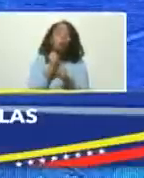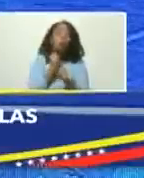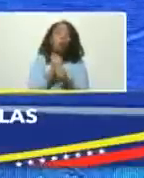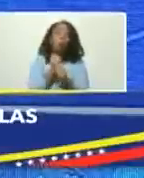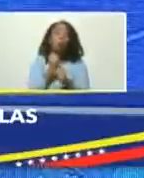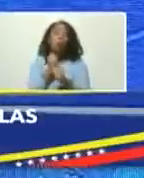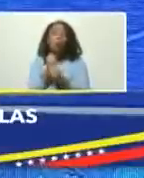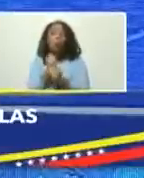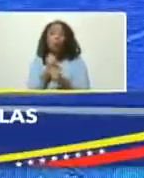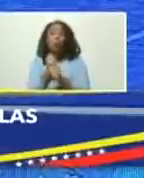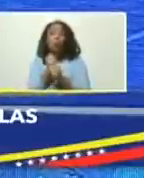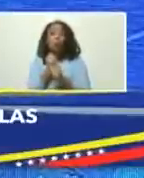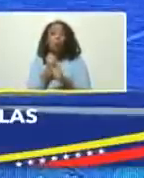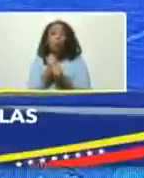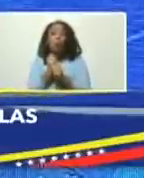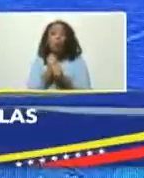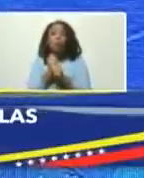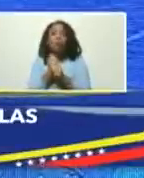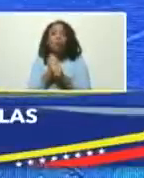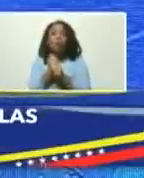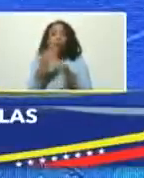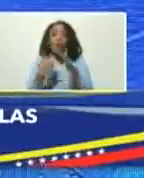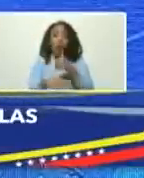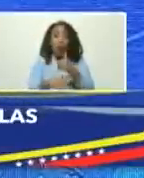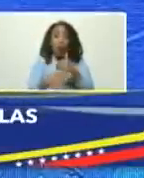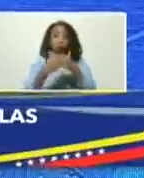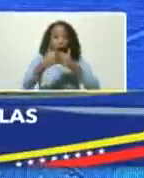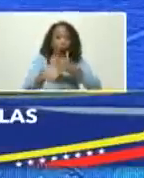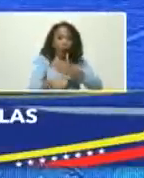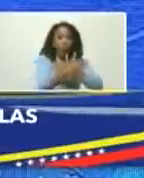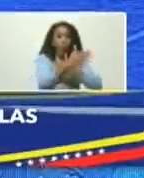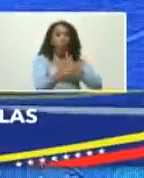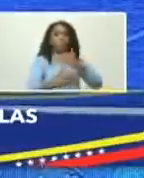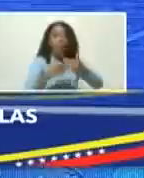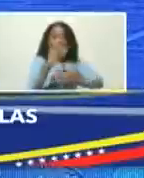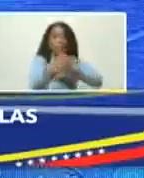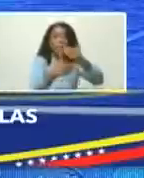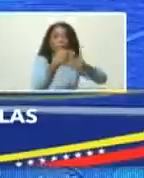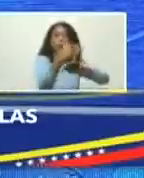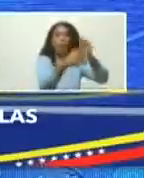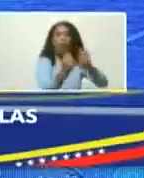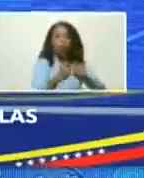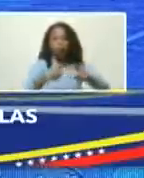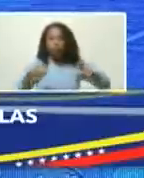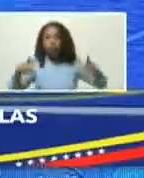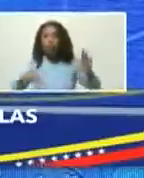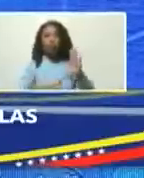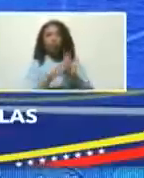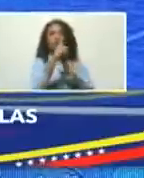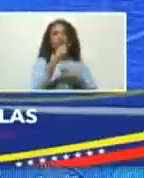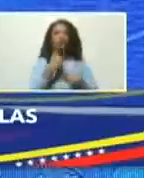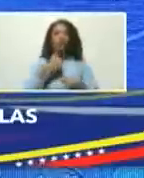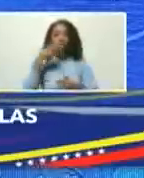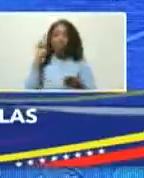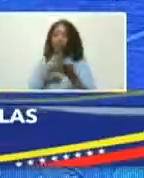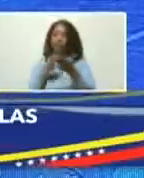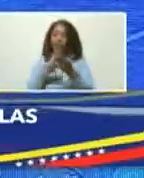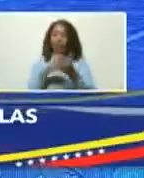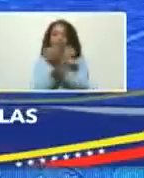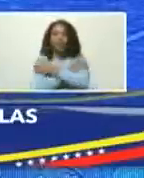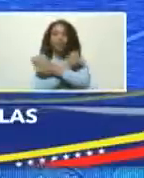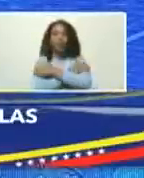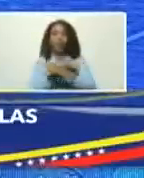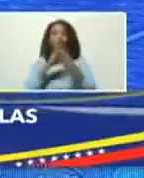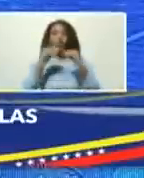trabajar y vamos saliendo adelante yo realmente felicito a